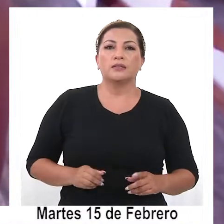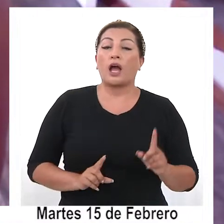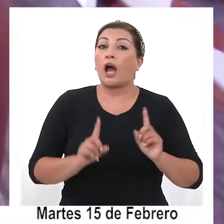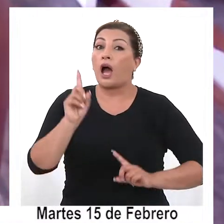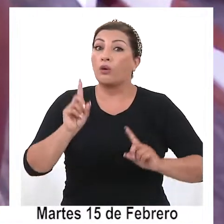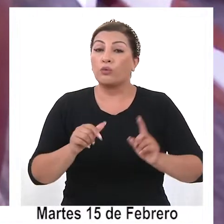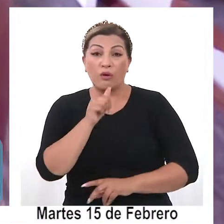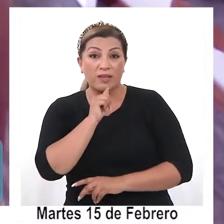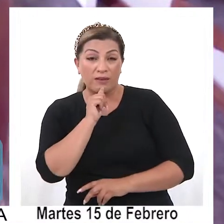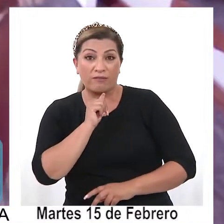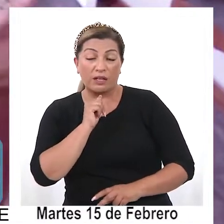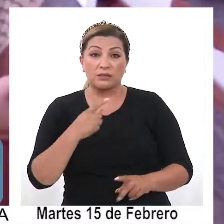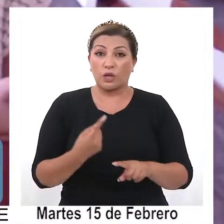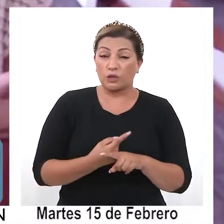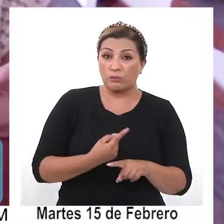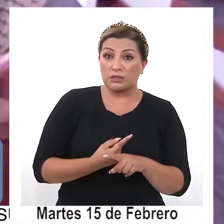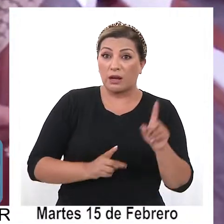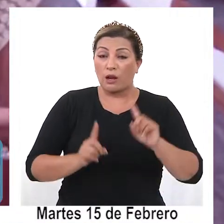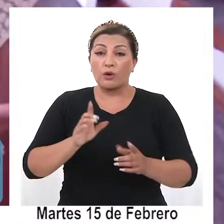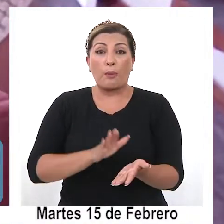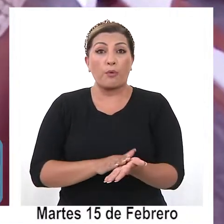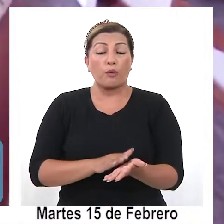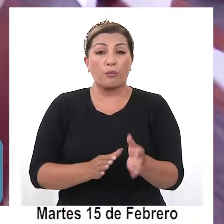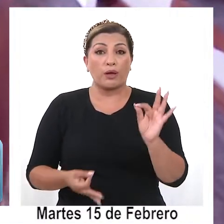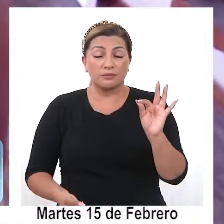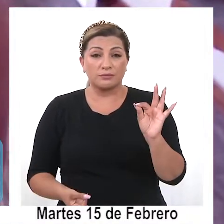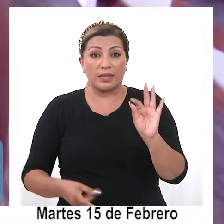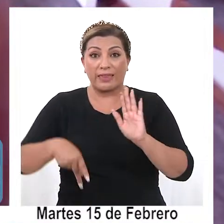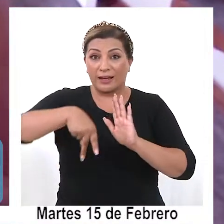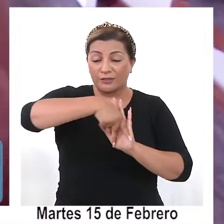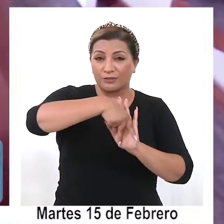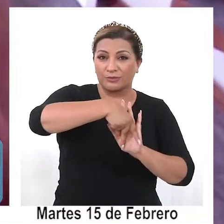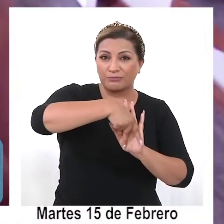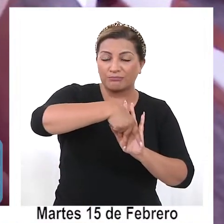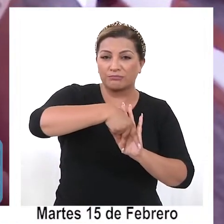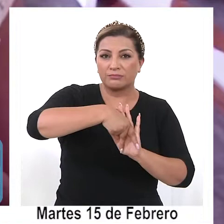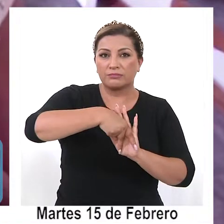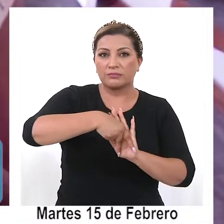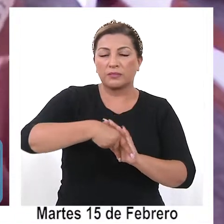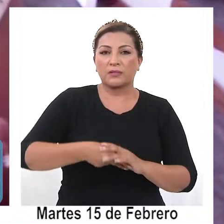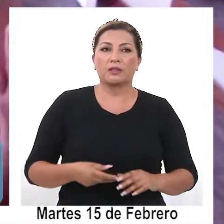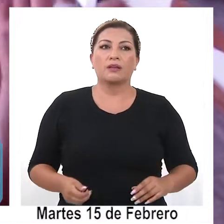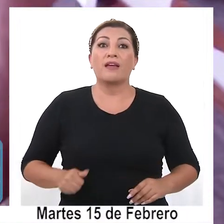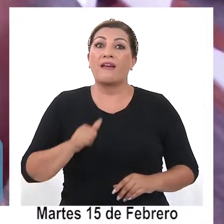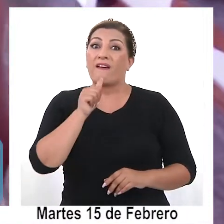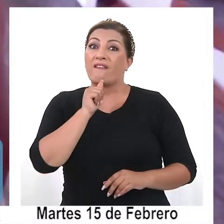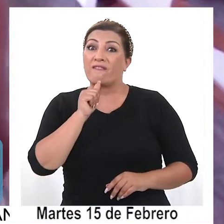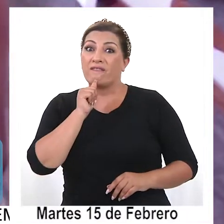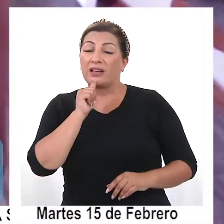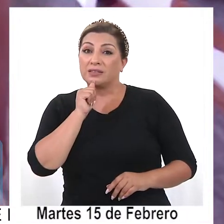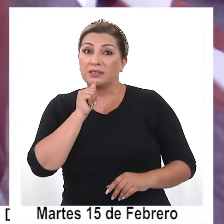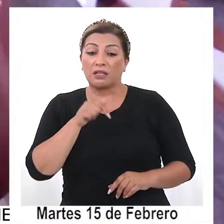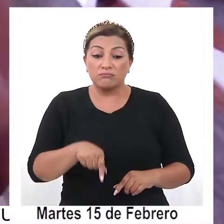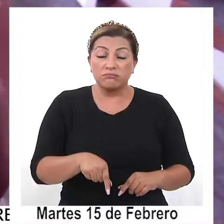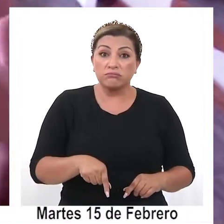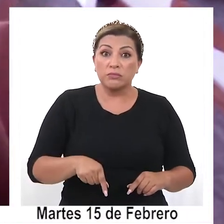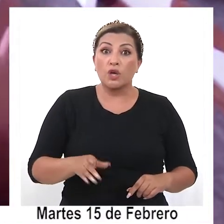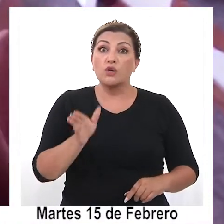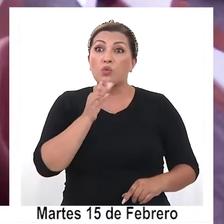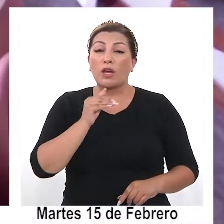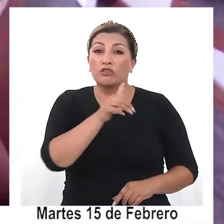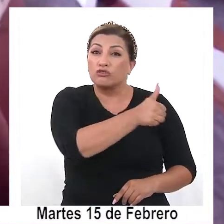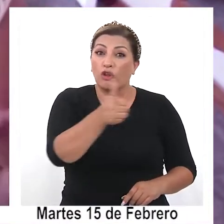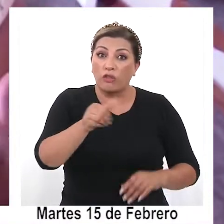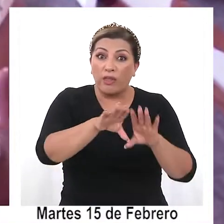alcanza en los dos tres, igual que todas, igual que las propuestas populares de normas, si no se alcanza en los dos foros, vuelven a decir, los